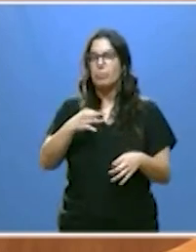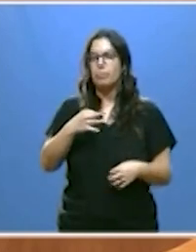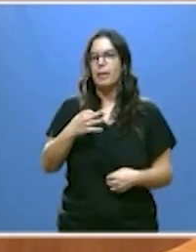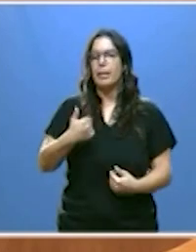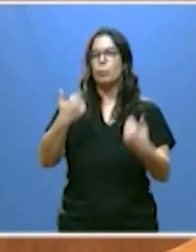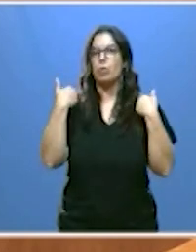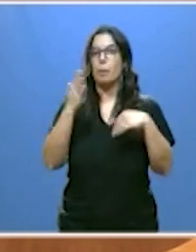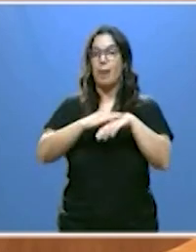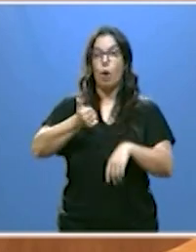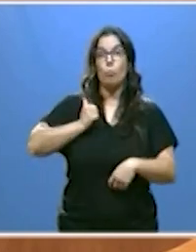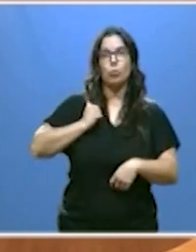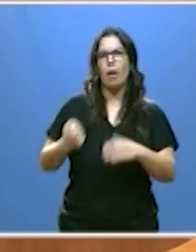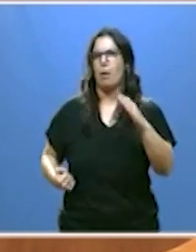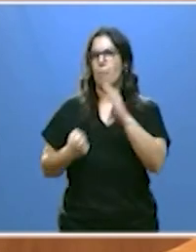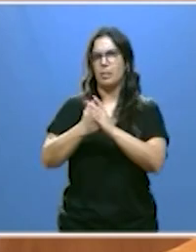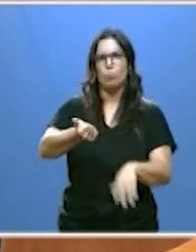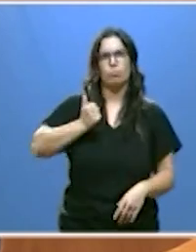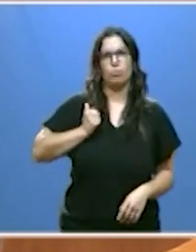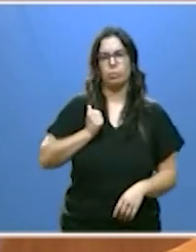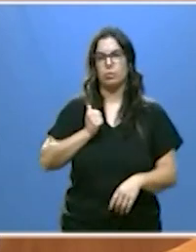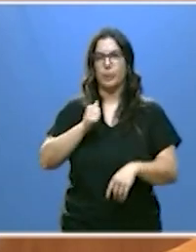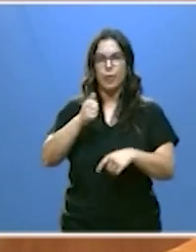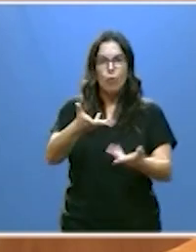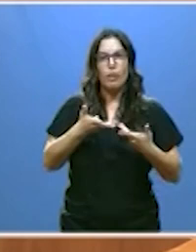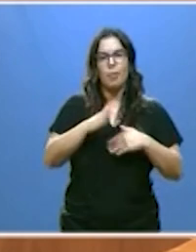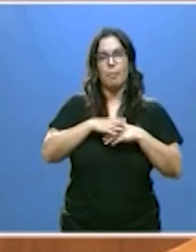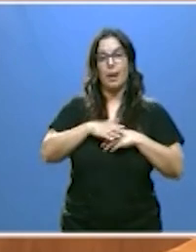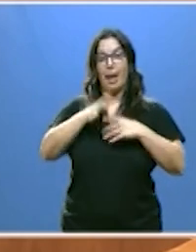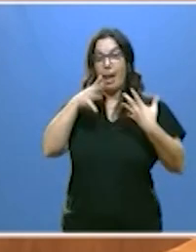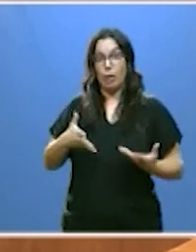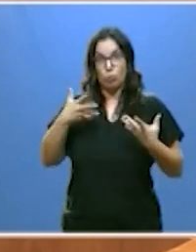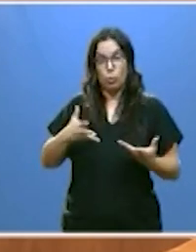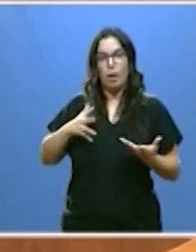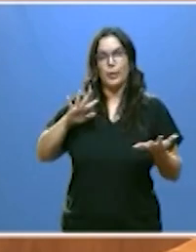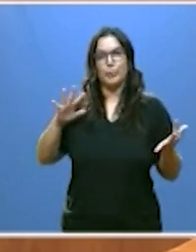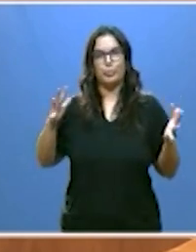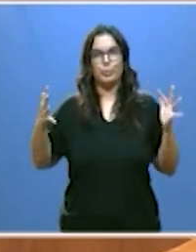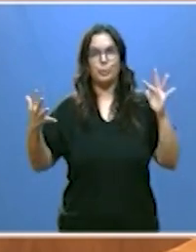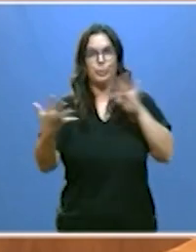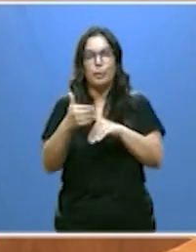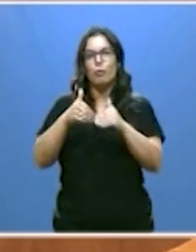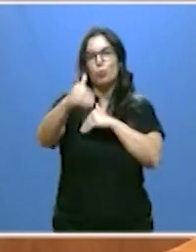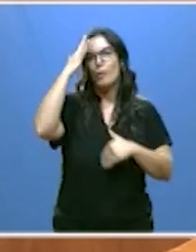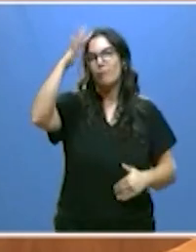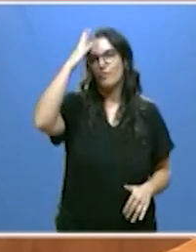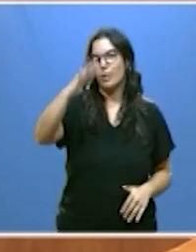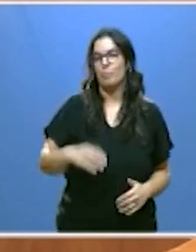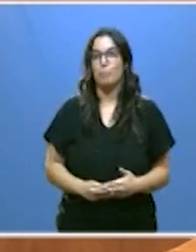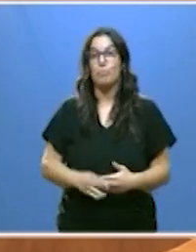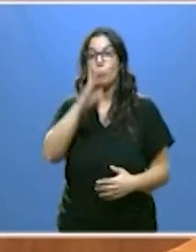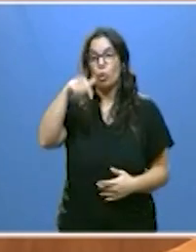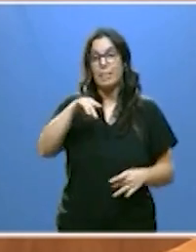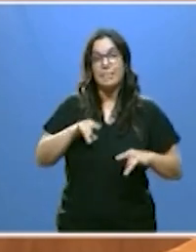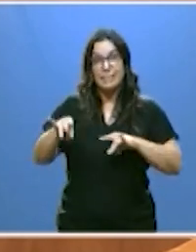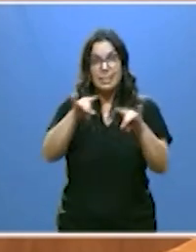oportunidades que nos ofrece para transformar nuestro prometedor presente en ilusionante futuro porque esta